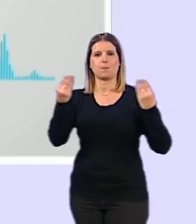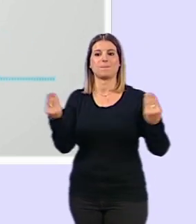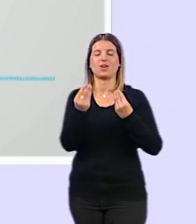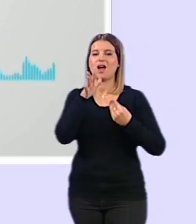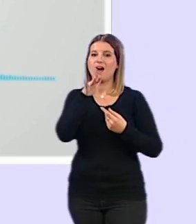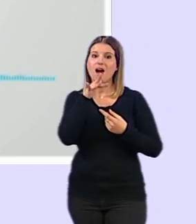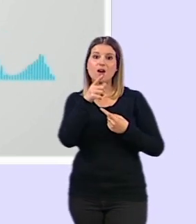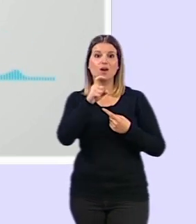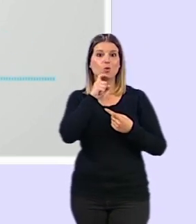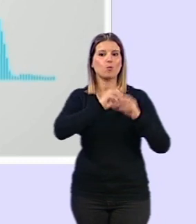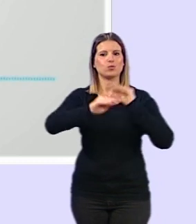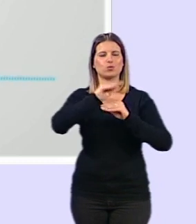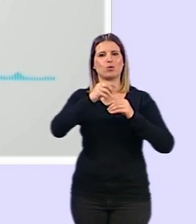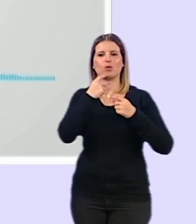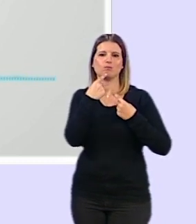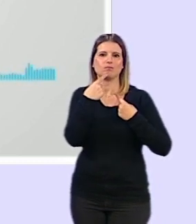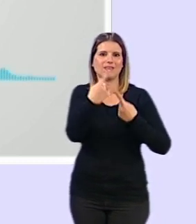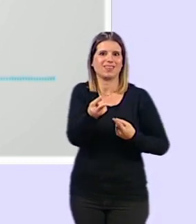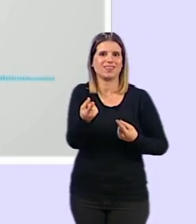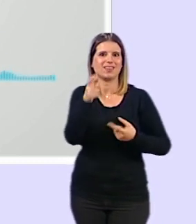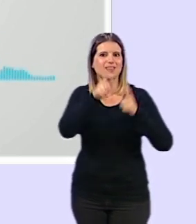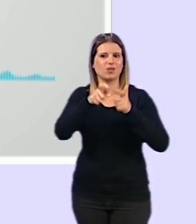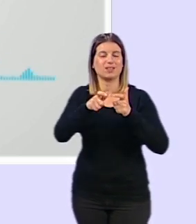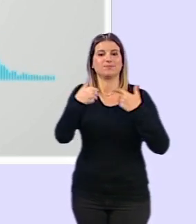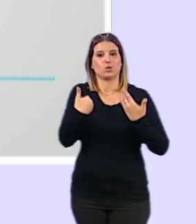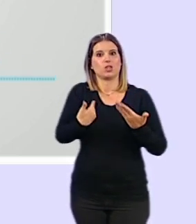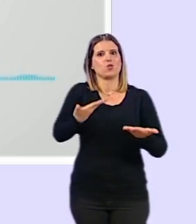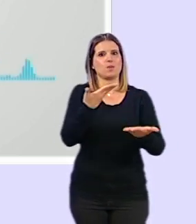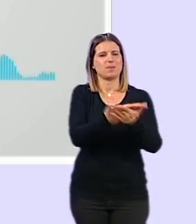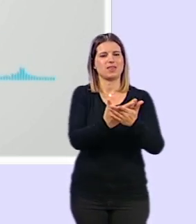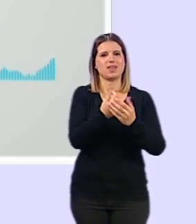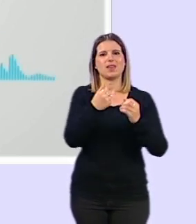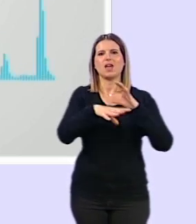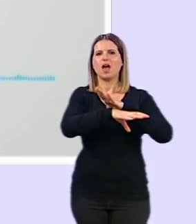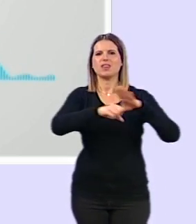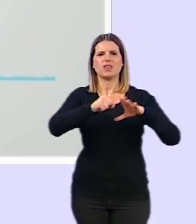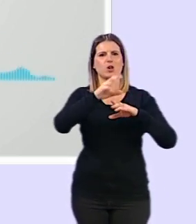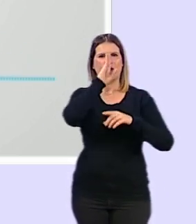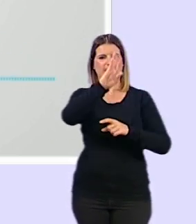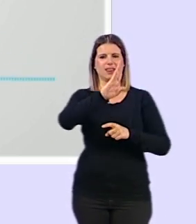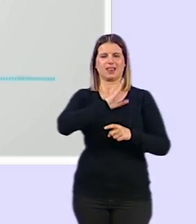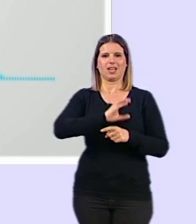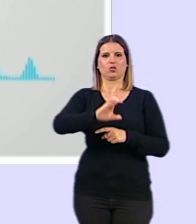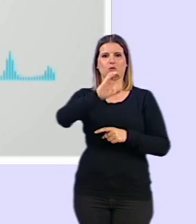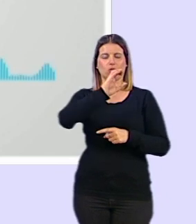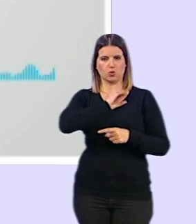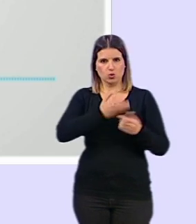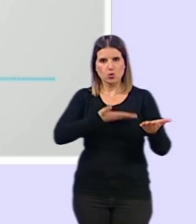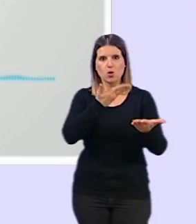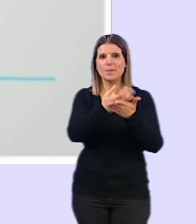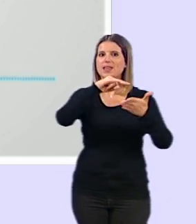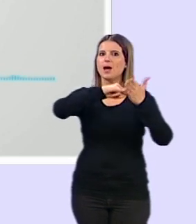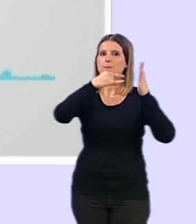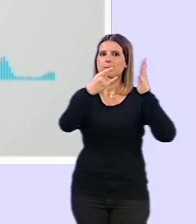ahora la respuesta hay que dársela a los ciudadanos. Y entonces le pedía fondos, digamos, directos y también le pedía planes